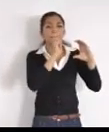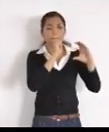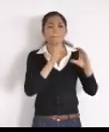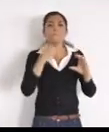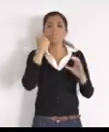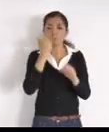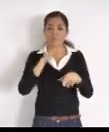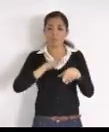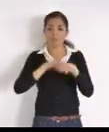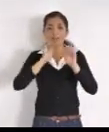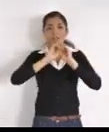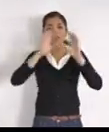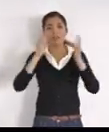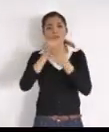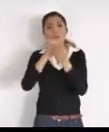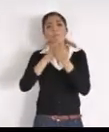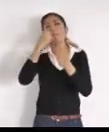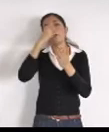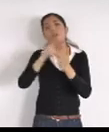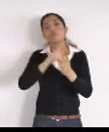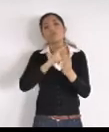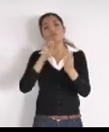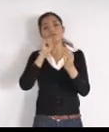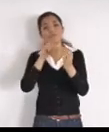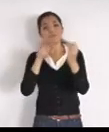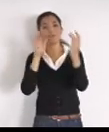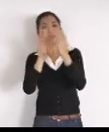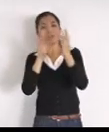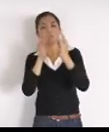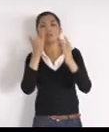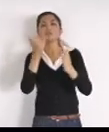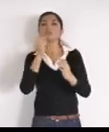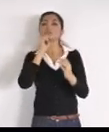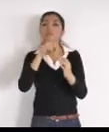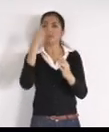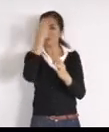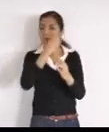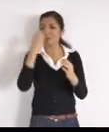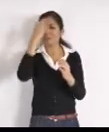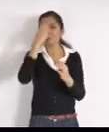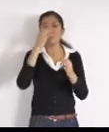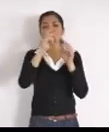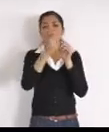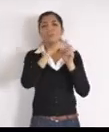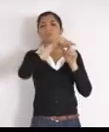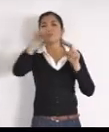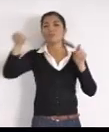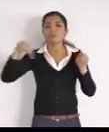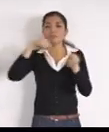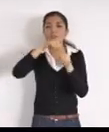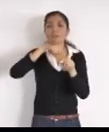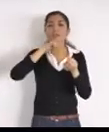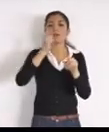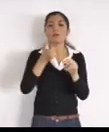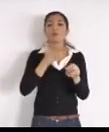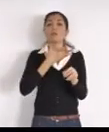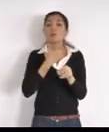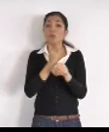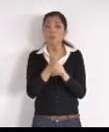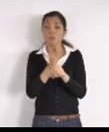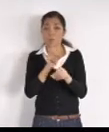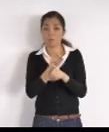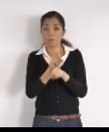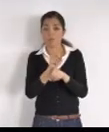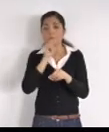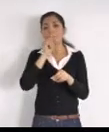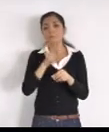revisar el entorno, en donde nos señalas, esta problemática, y meterlas a este, programa, que es un gran esfuerzo, del gobierno, que no,